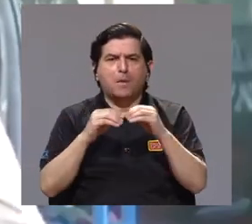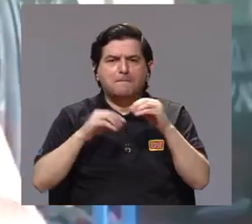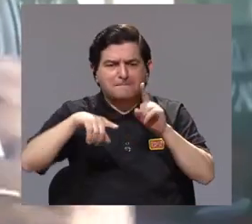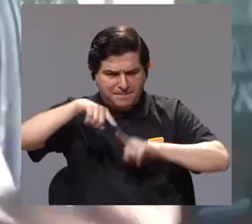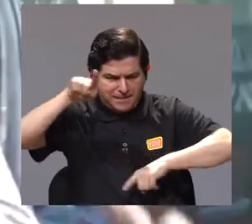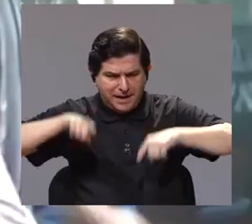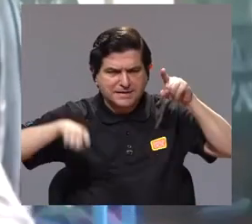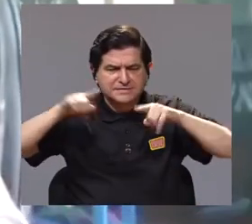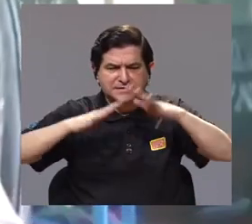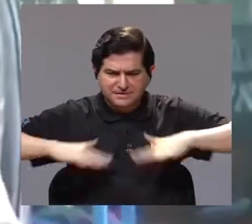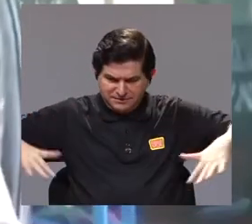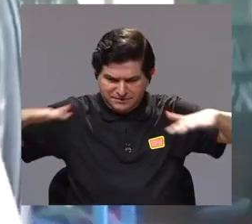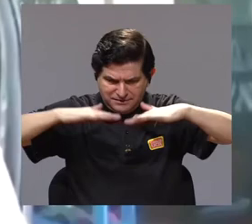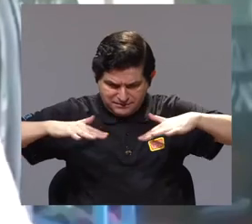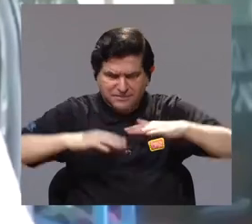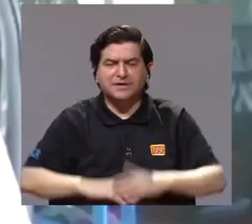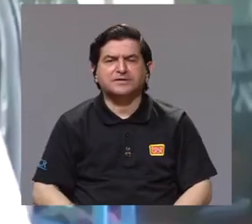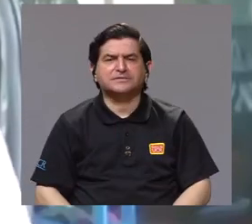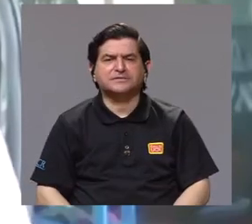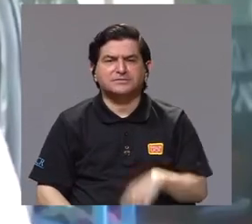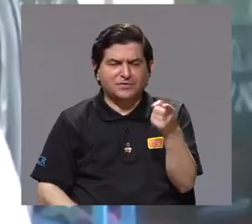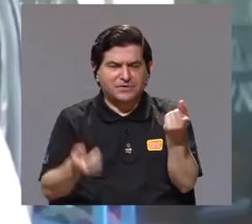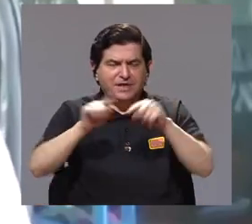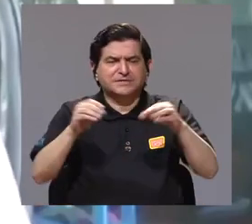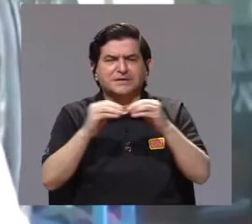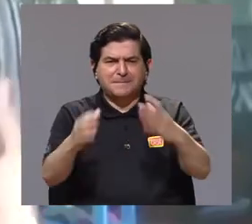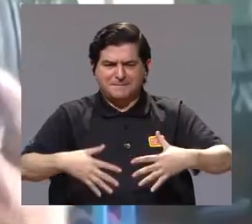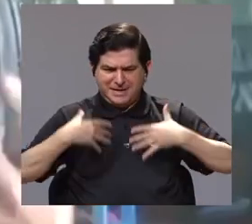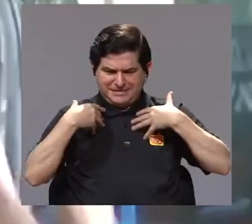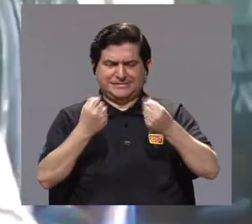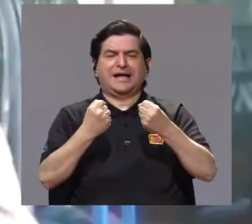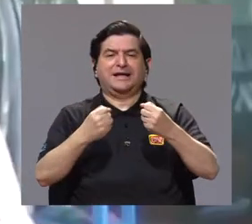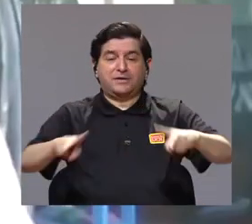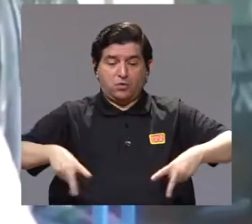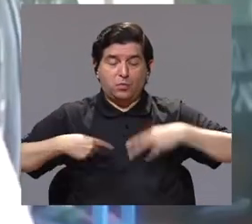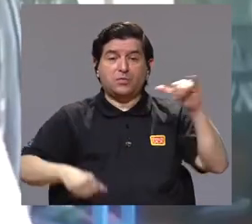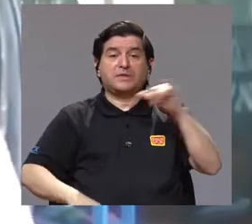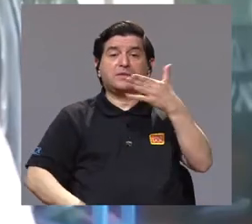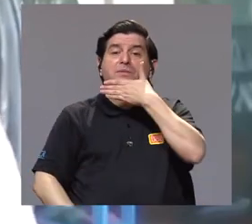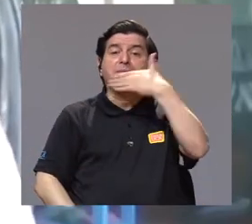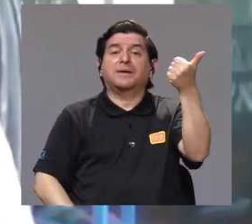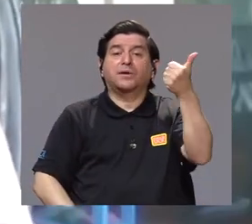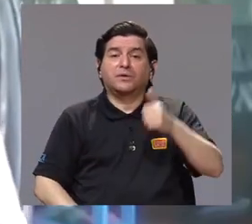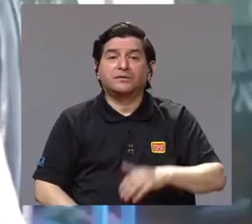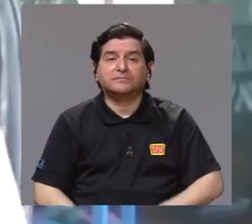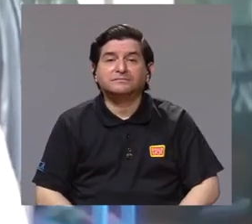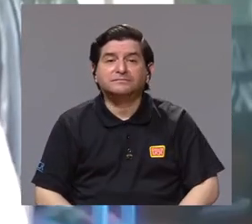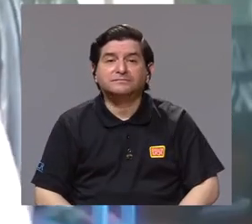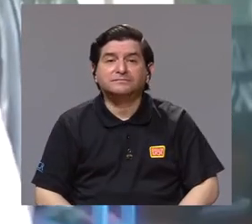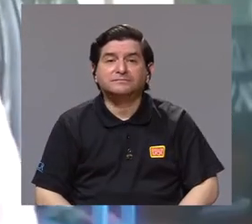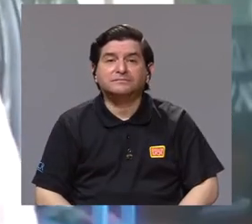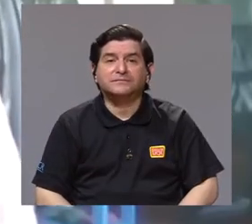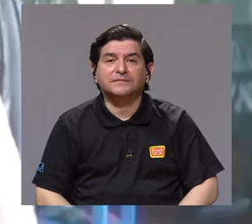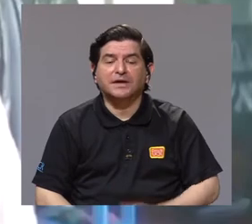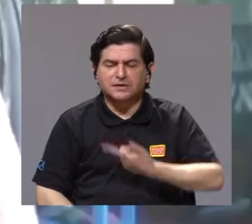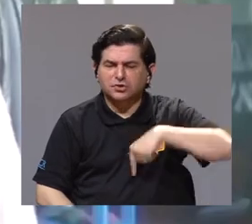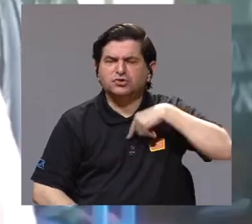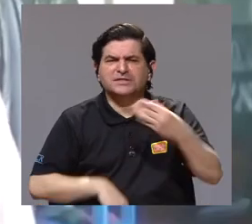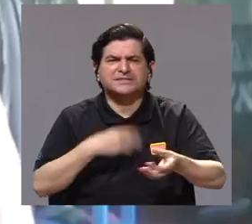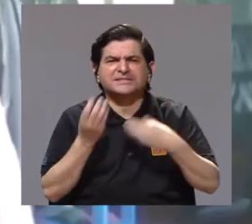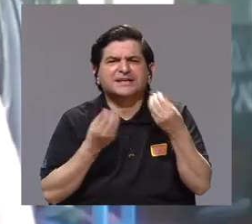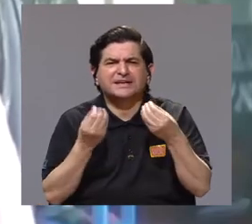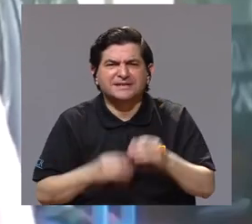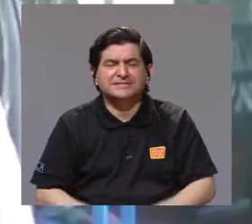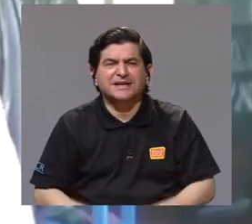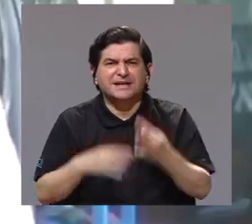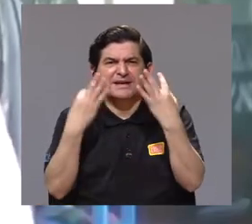Mientras más diverso es nuestro entorno y está, digamos, más saludable, nuestra vida también es mejor. Entonces, lo que hemos